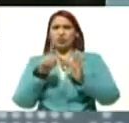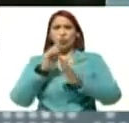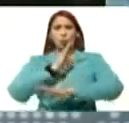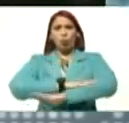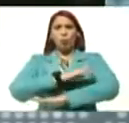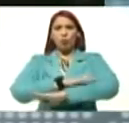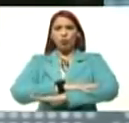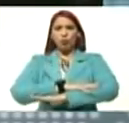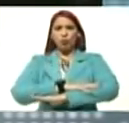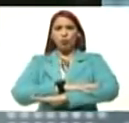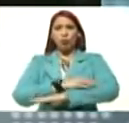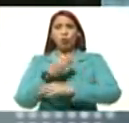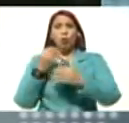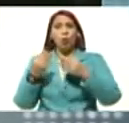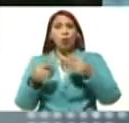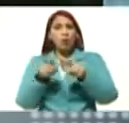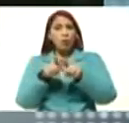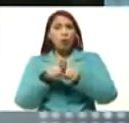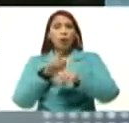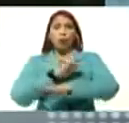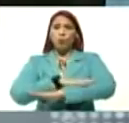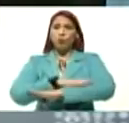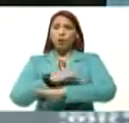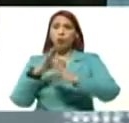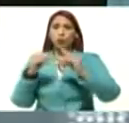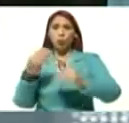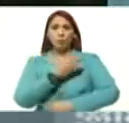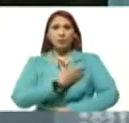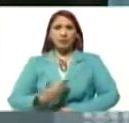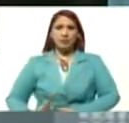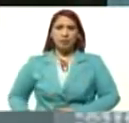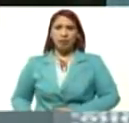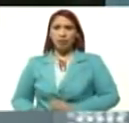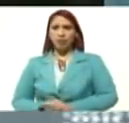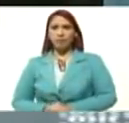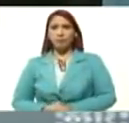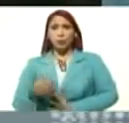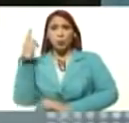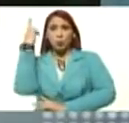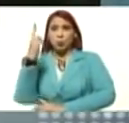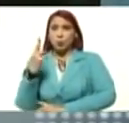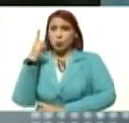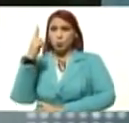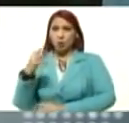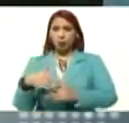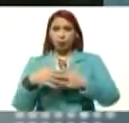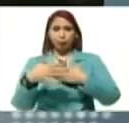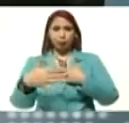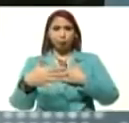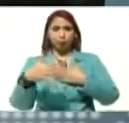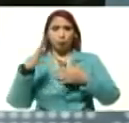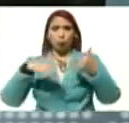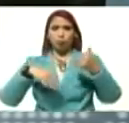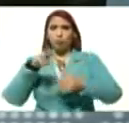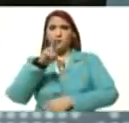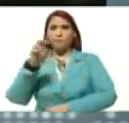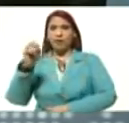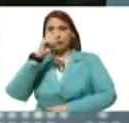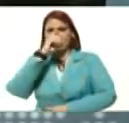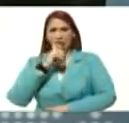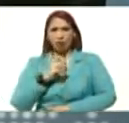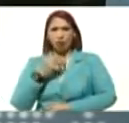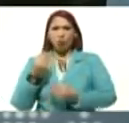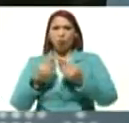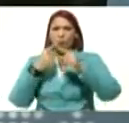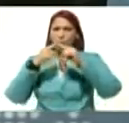como se han comportado, todos los presidentes, de Uruguay, en el transcurso, los últimos 20 años, como un